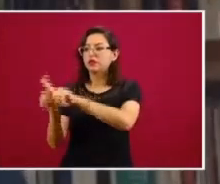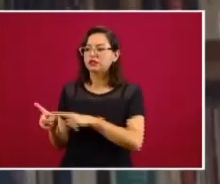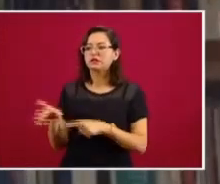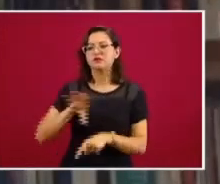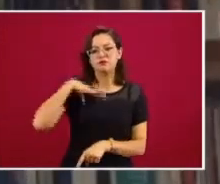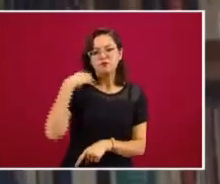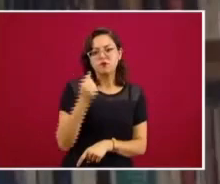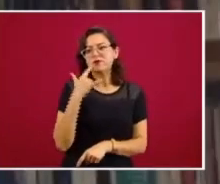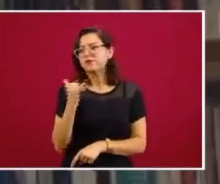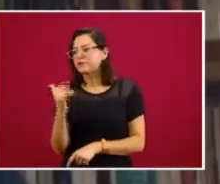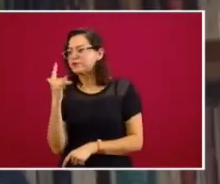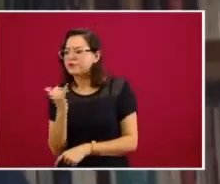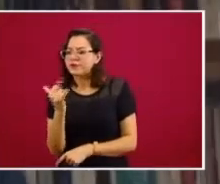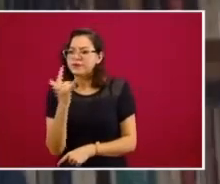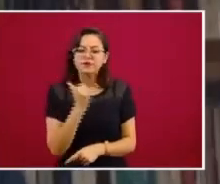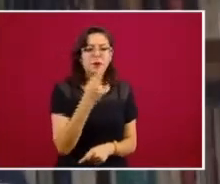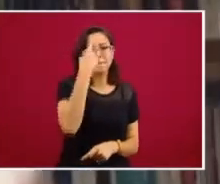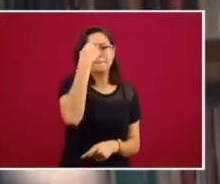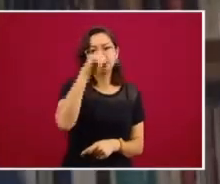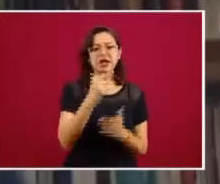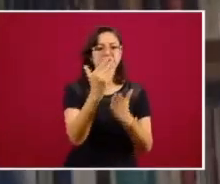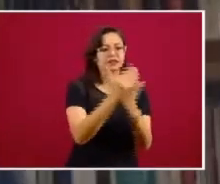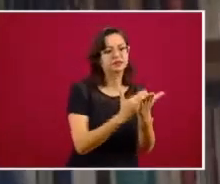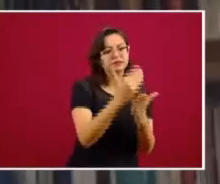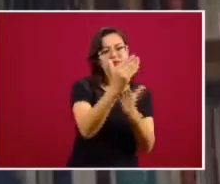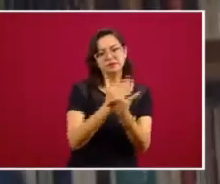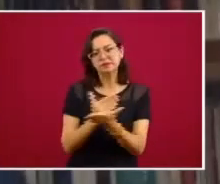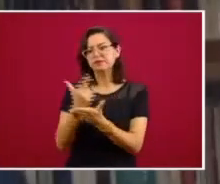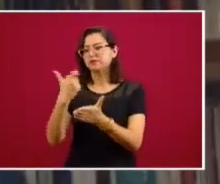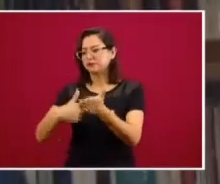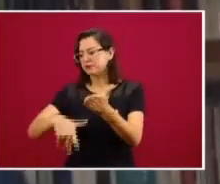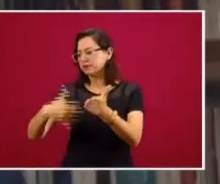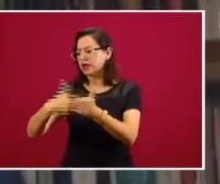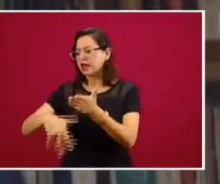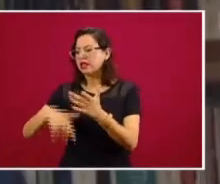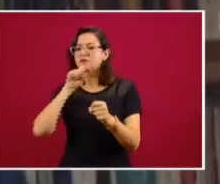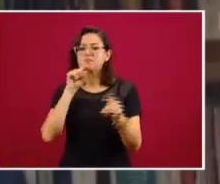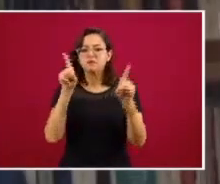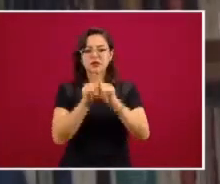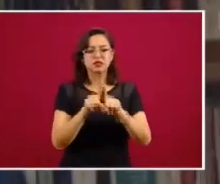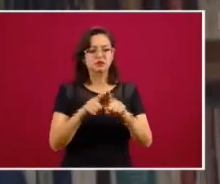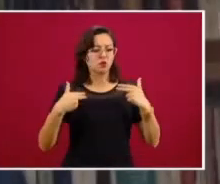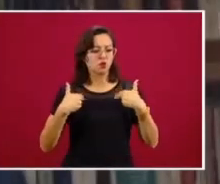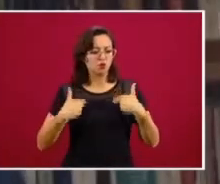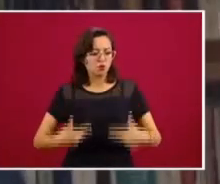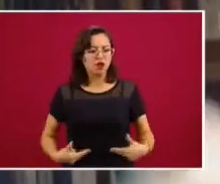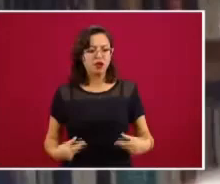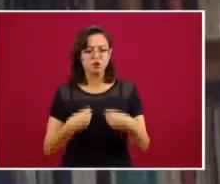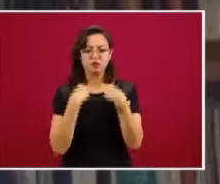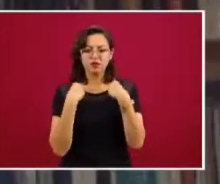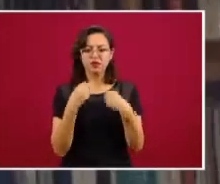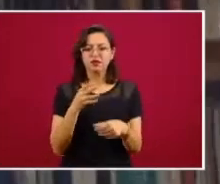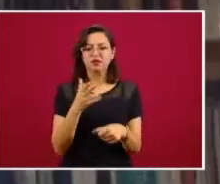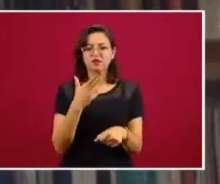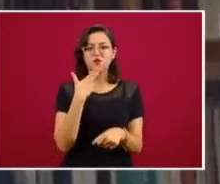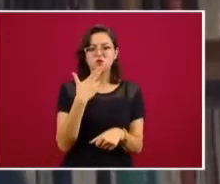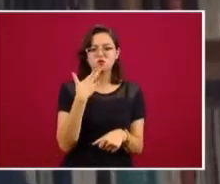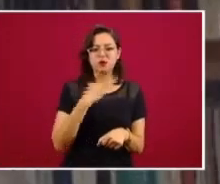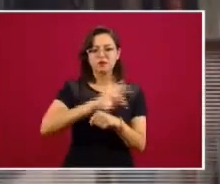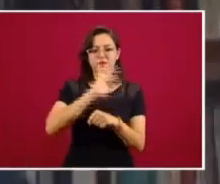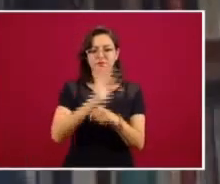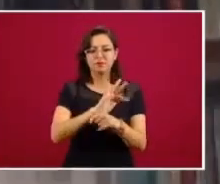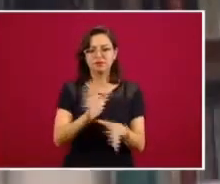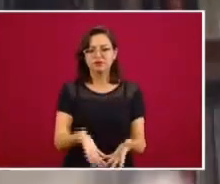todo en materia de vidas humanas, previniendo, en fin, todo lo que el gobierno ha estado haciendo y otros gobiernos también,